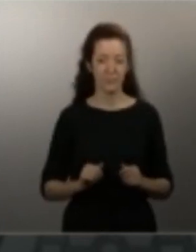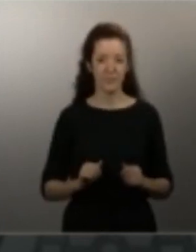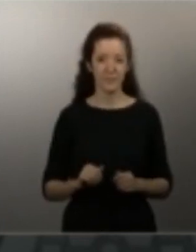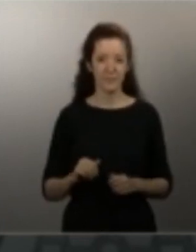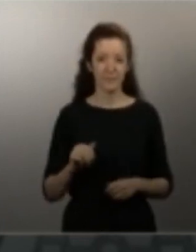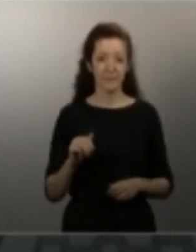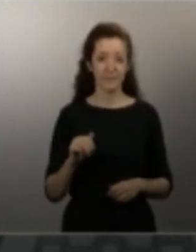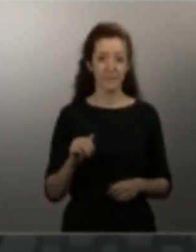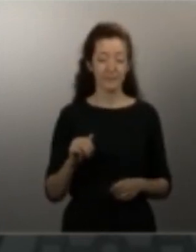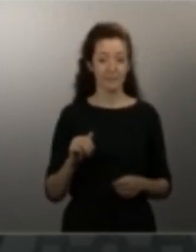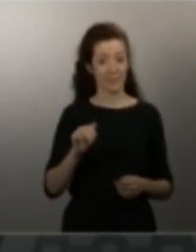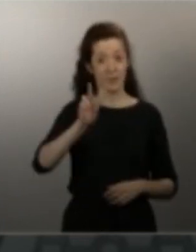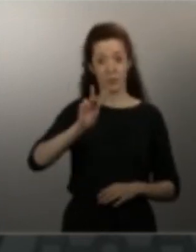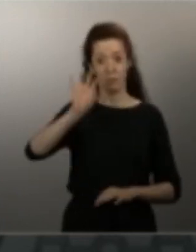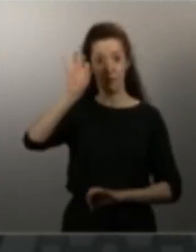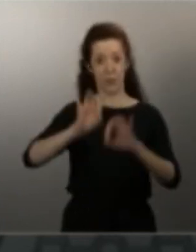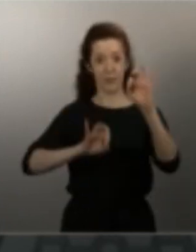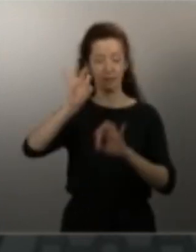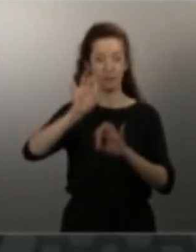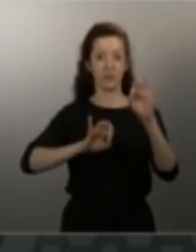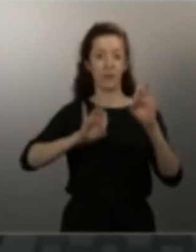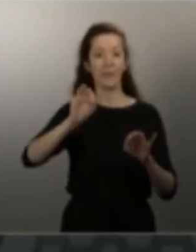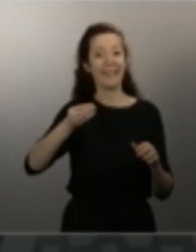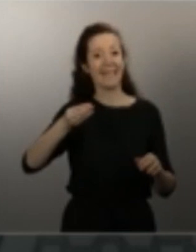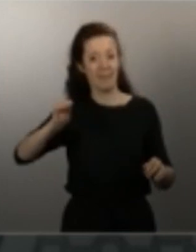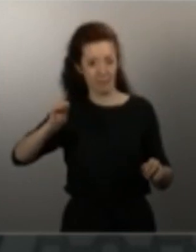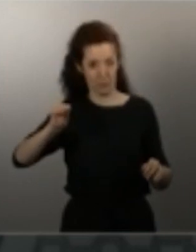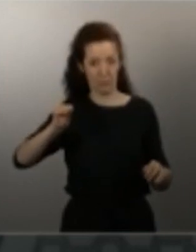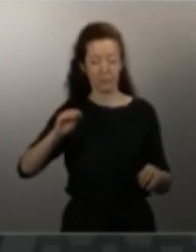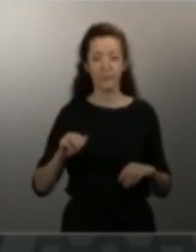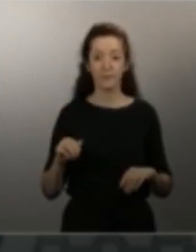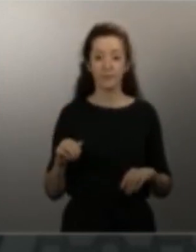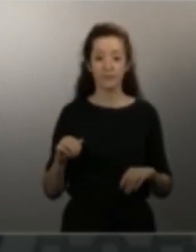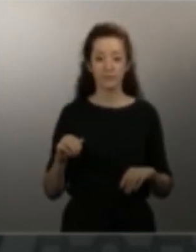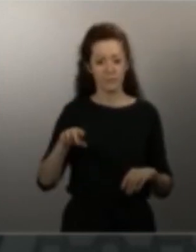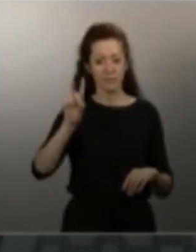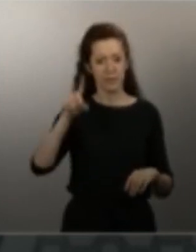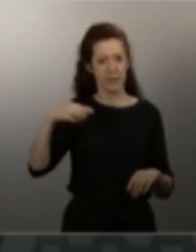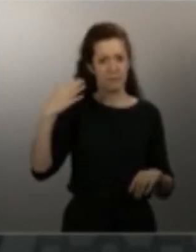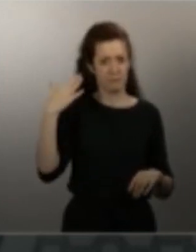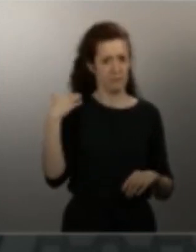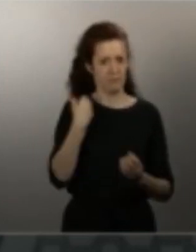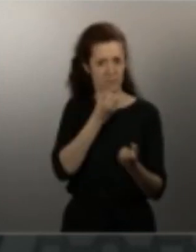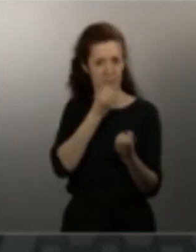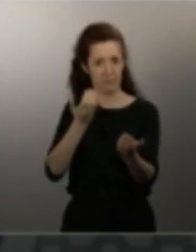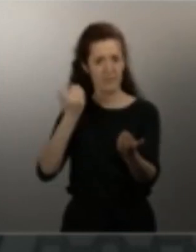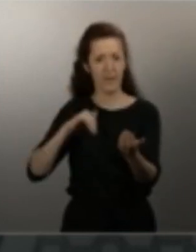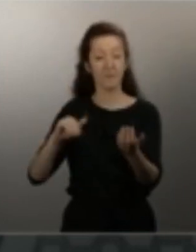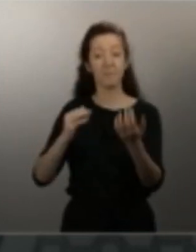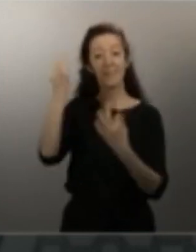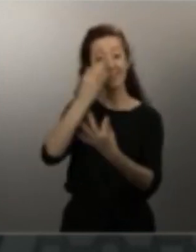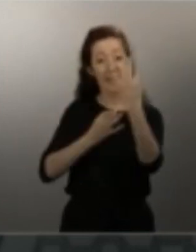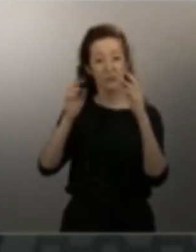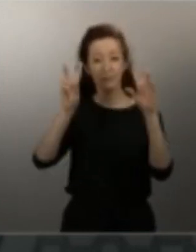un 2% de incremento. Y como también les hemos informado en otras ocasiones, estos datos sobre hospitalizaciones y sobre